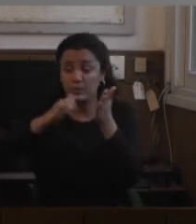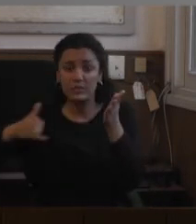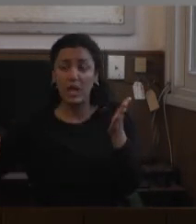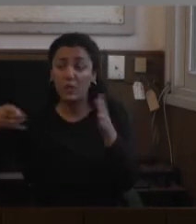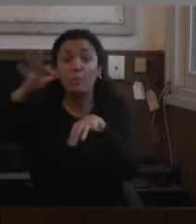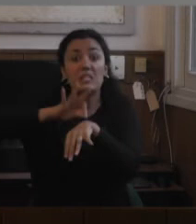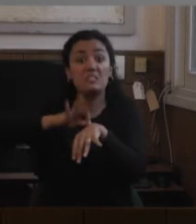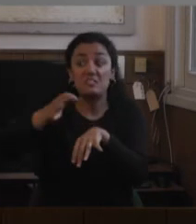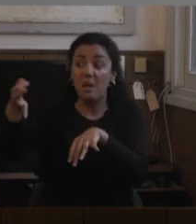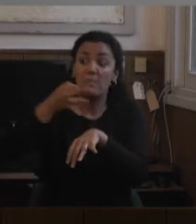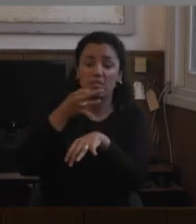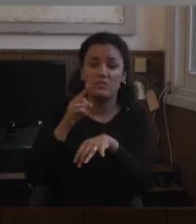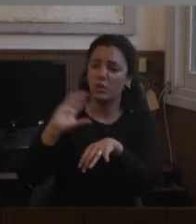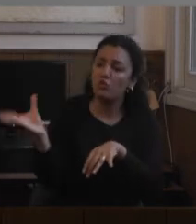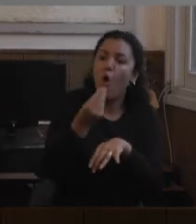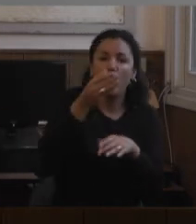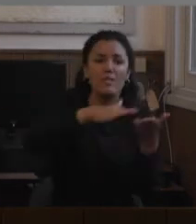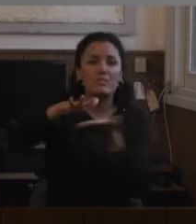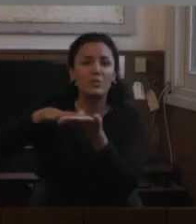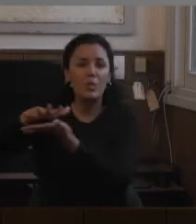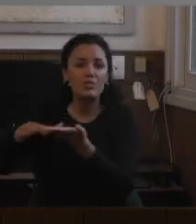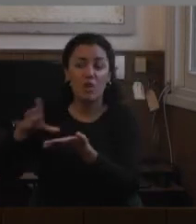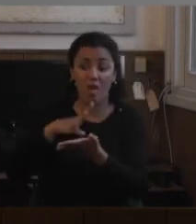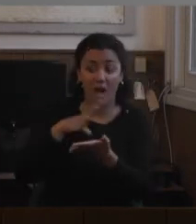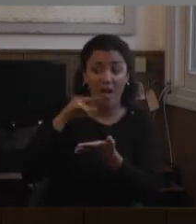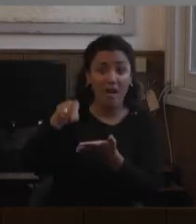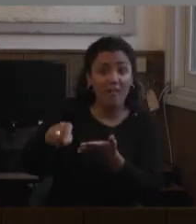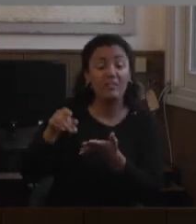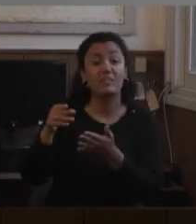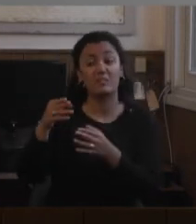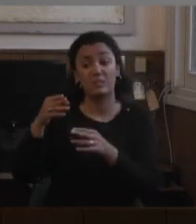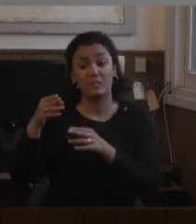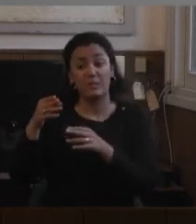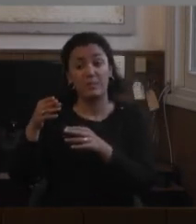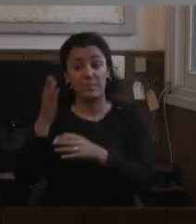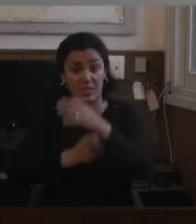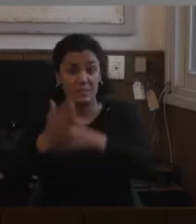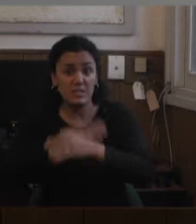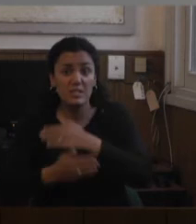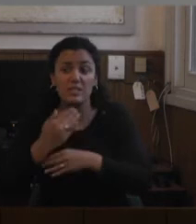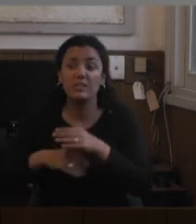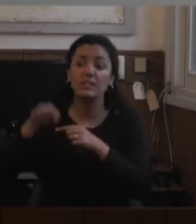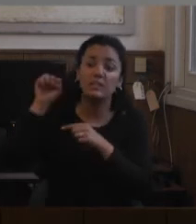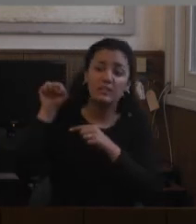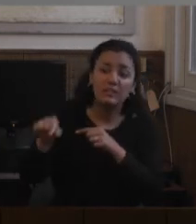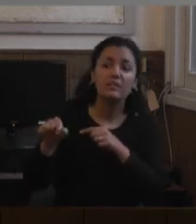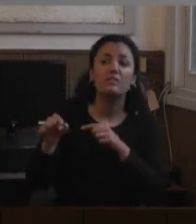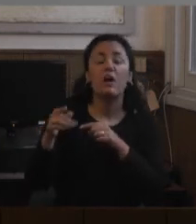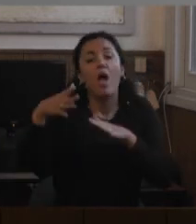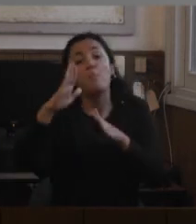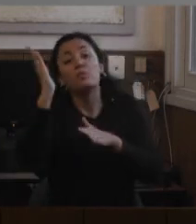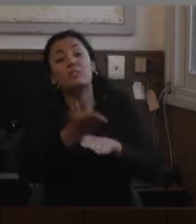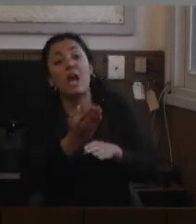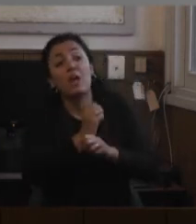es decir de todos estos casos con tal diagnóstico mi experiencia dio que tal porcentaje puede tener problemas